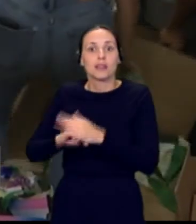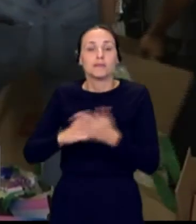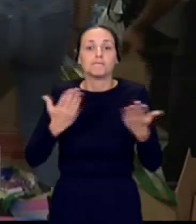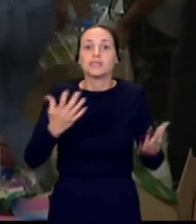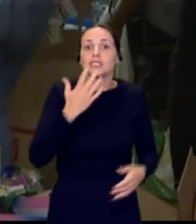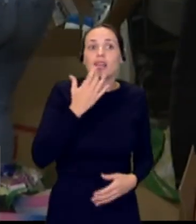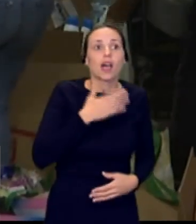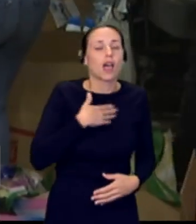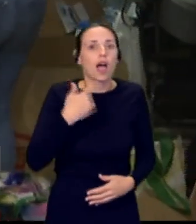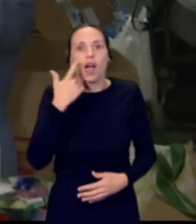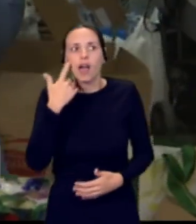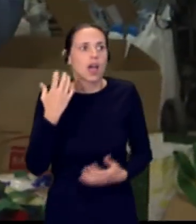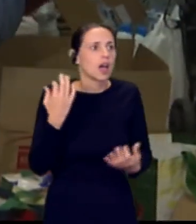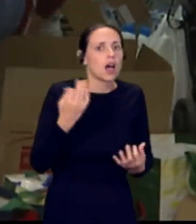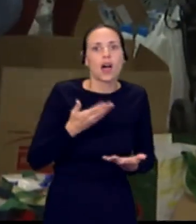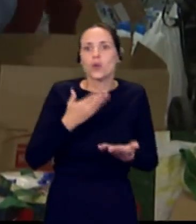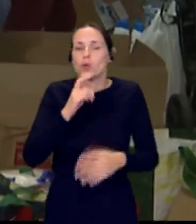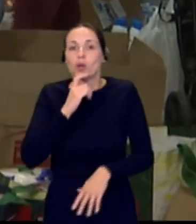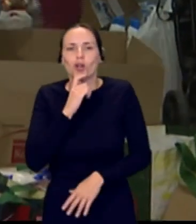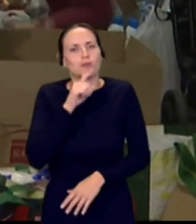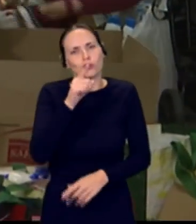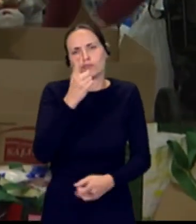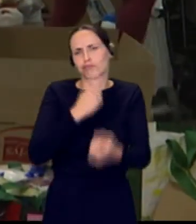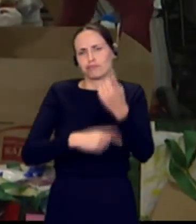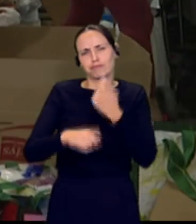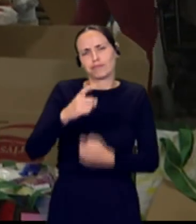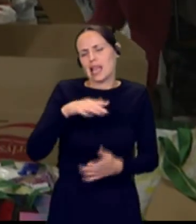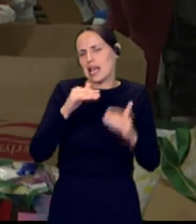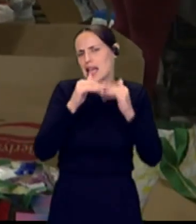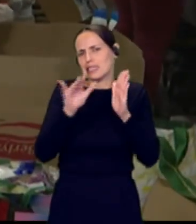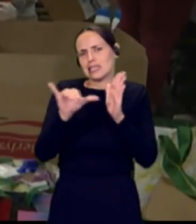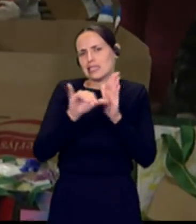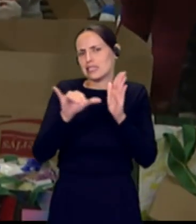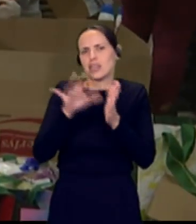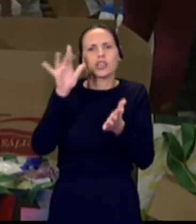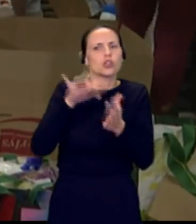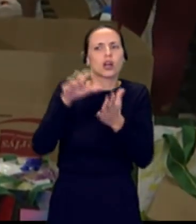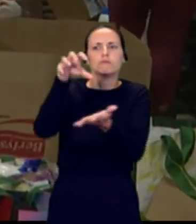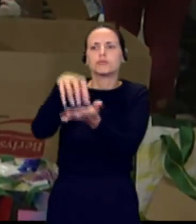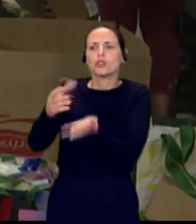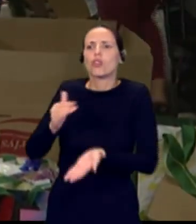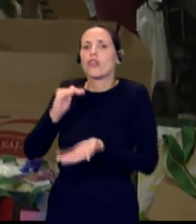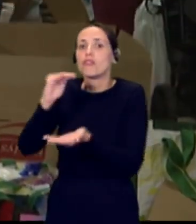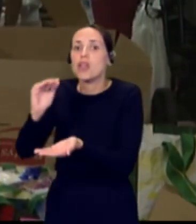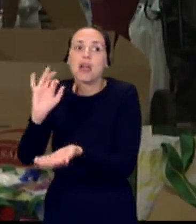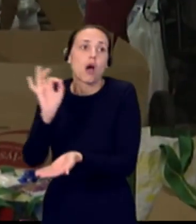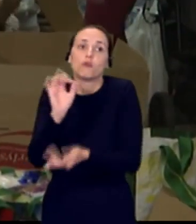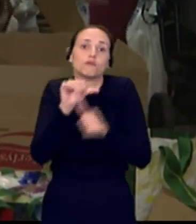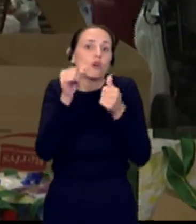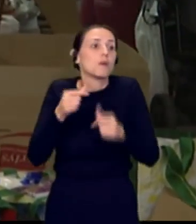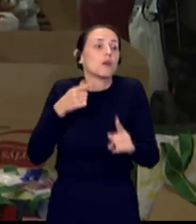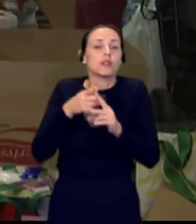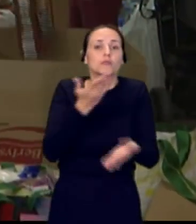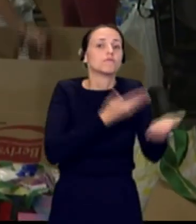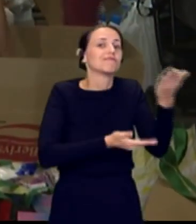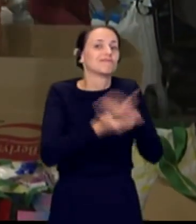preguntar, que investigar. Seguro que cerca de su casa encuentran un punto o bien de entrega o bien alguna forma de colaborar con todos esos